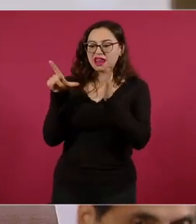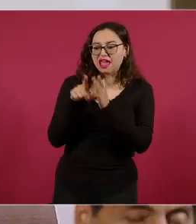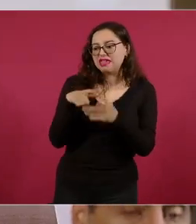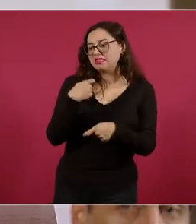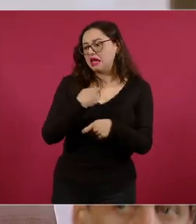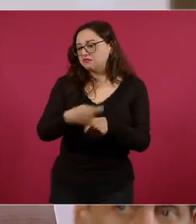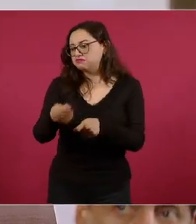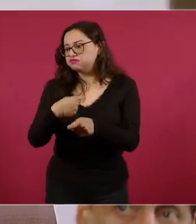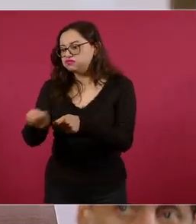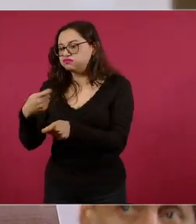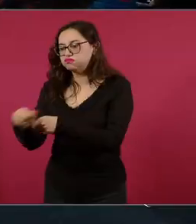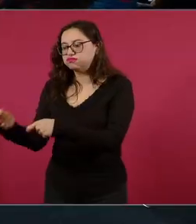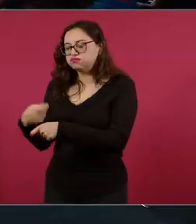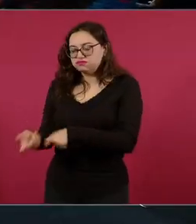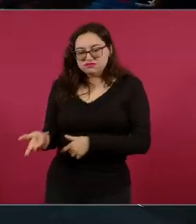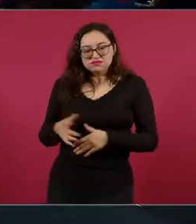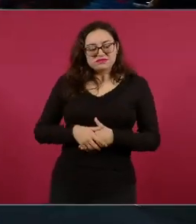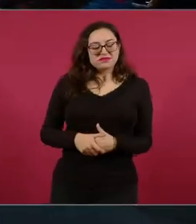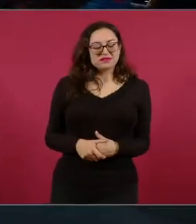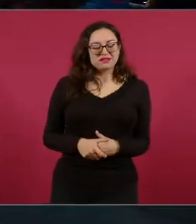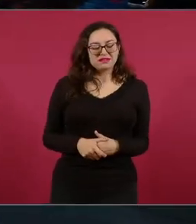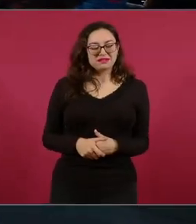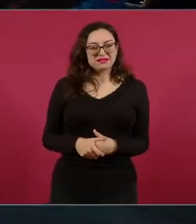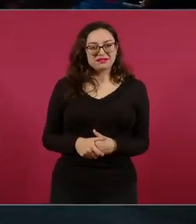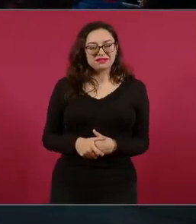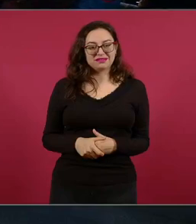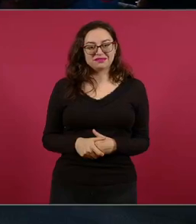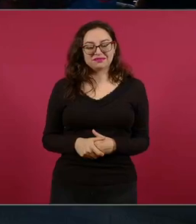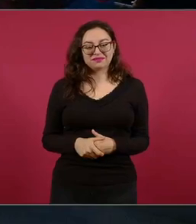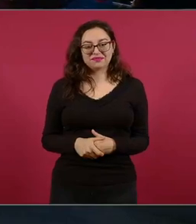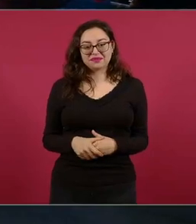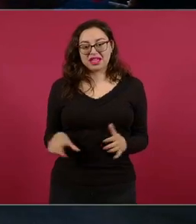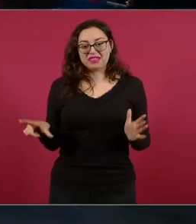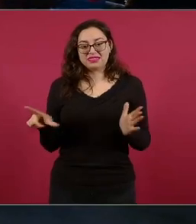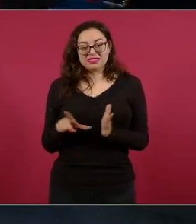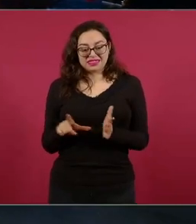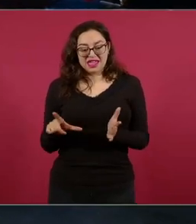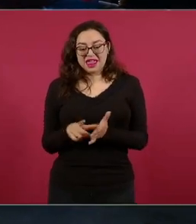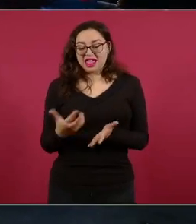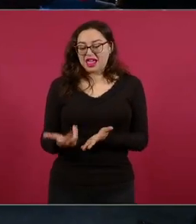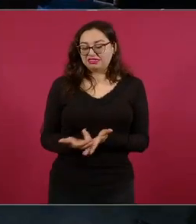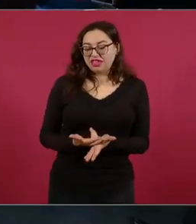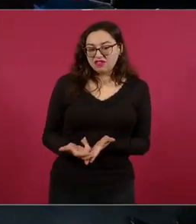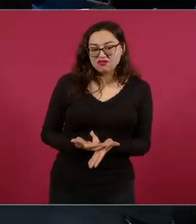¿cómo se llamaban las que entregaban las tarjetas? Tarjeta rosa.